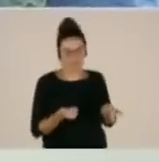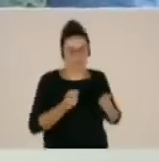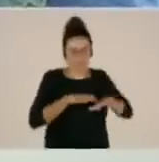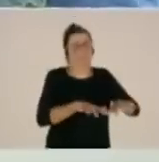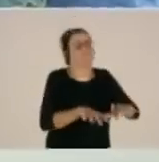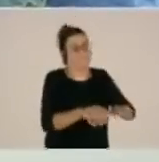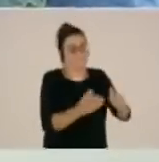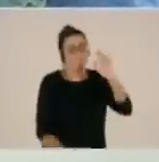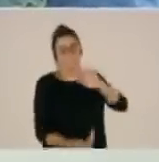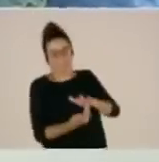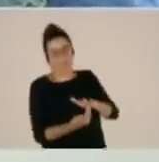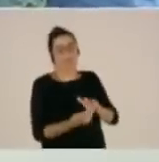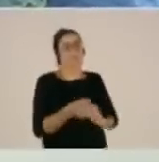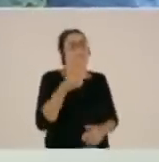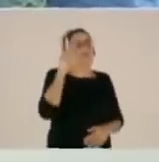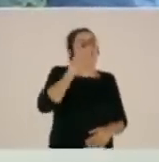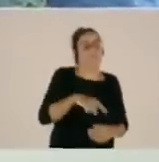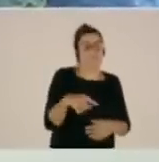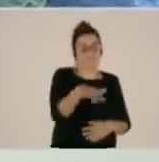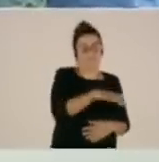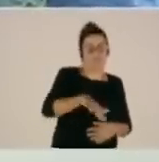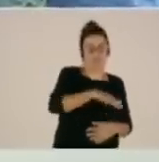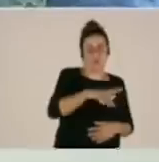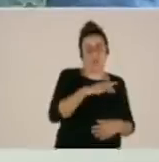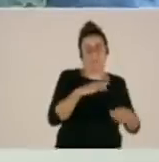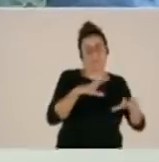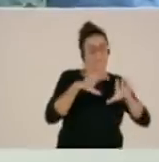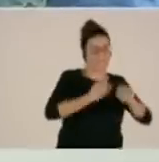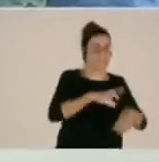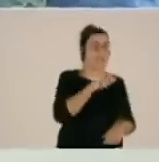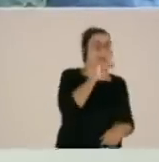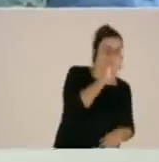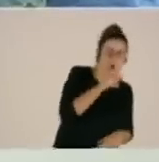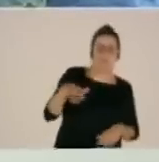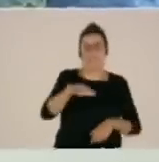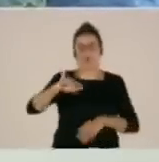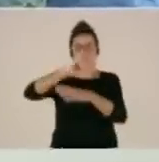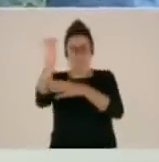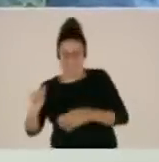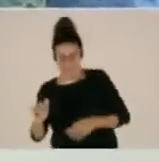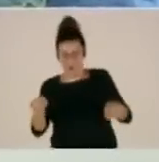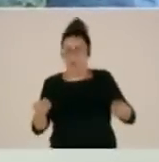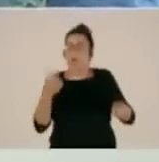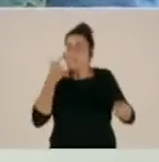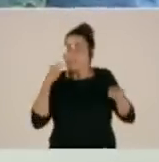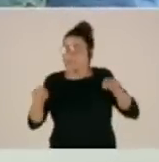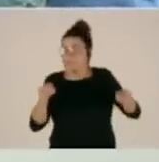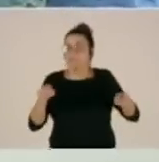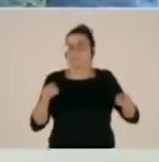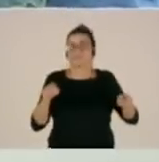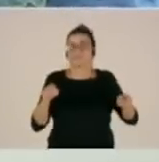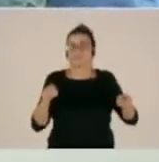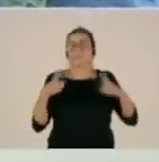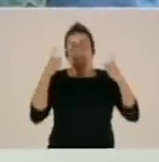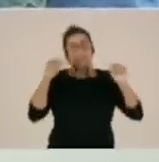en alguna pista en la zona de la Reserva de Las Palomas, en la pista del Rayo, que coincide casi con la zona baja del monte y podamos hacer acciones que